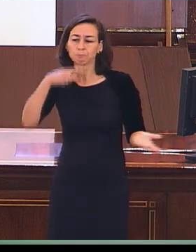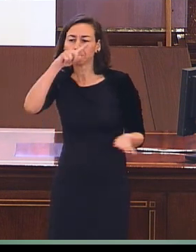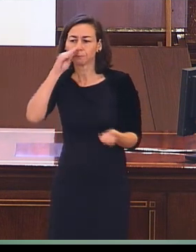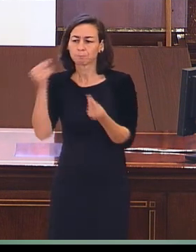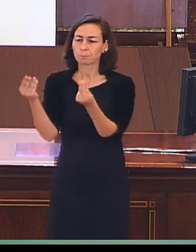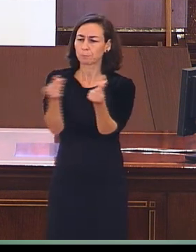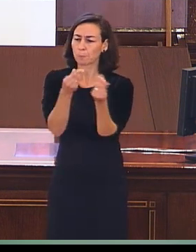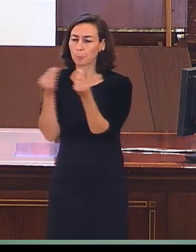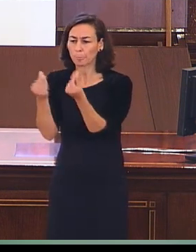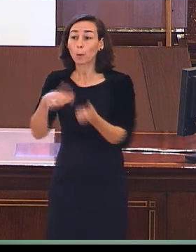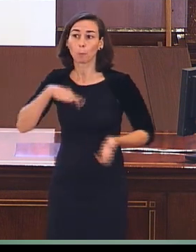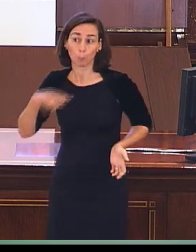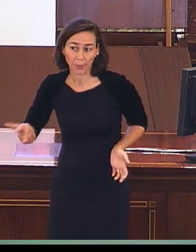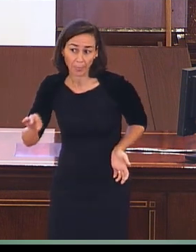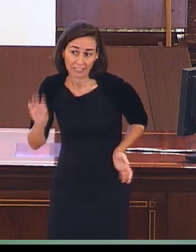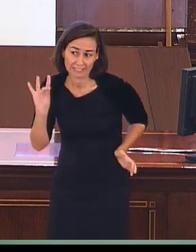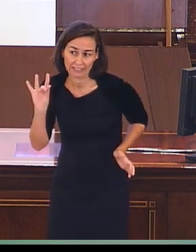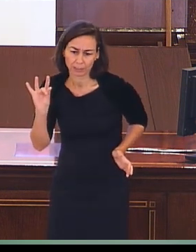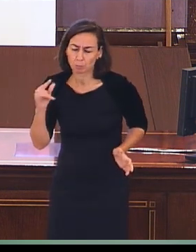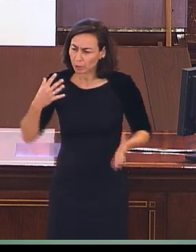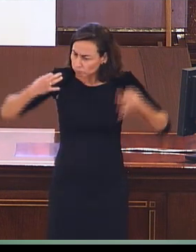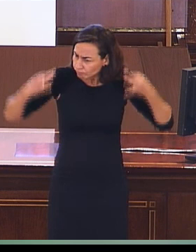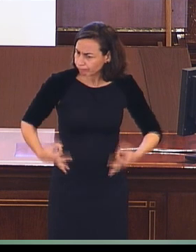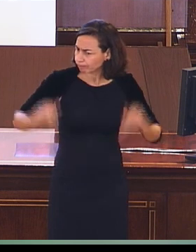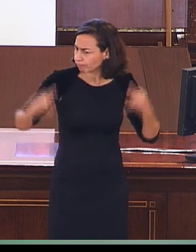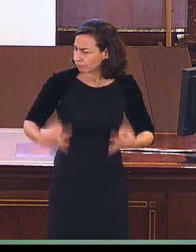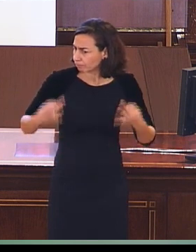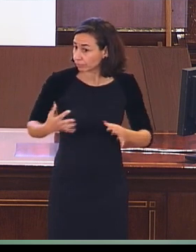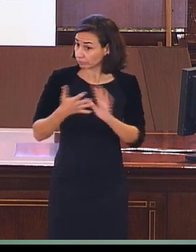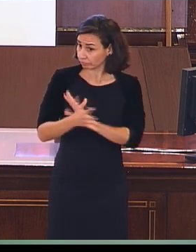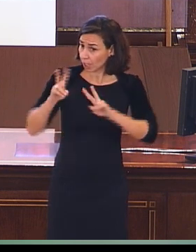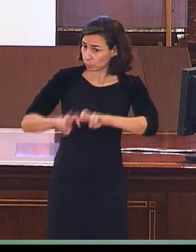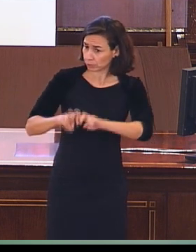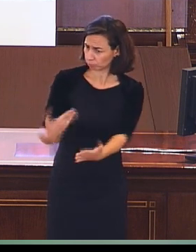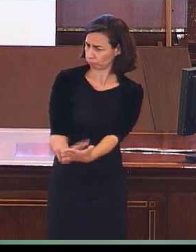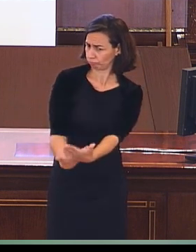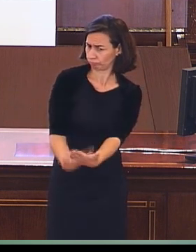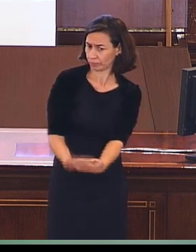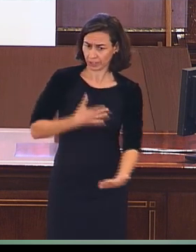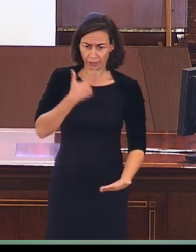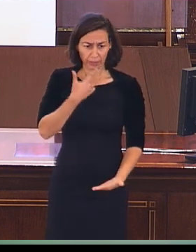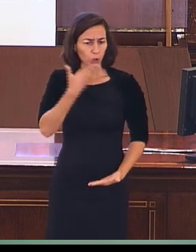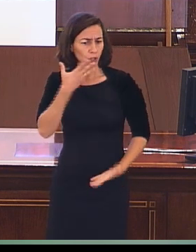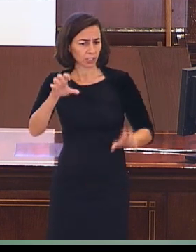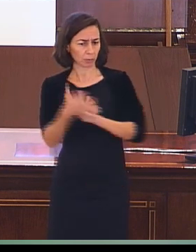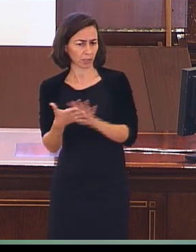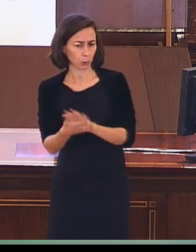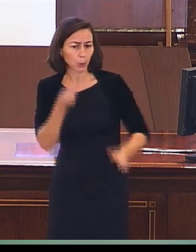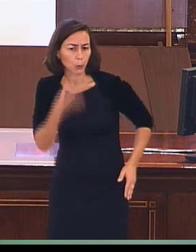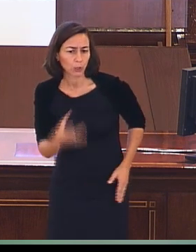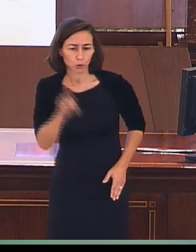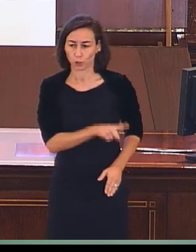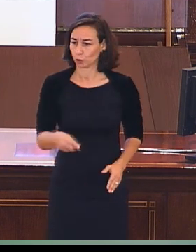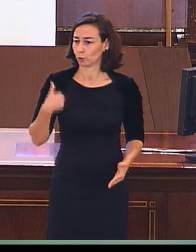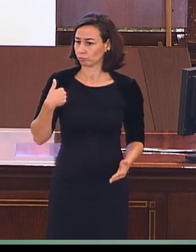bueno, malo no es, pero no sé exactamente en qué evidencia científica está basado eso. ¿O qué está